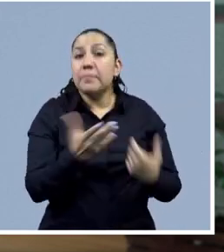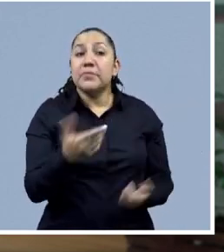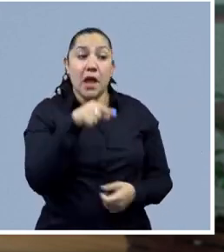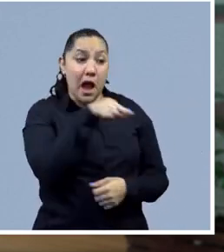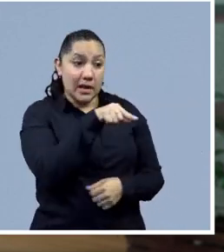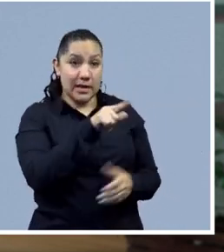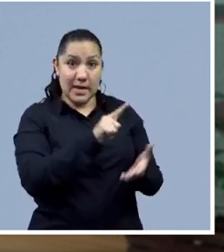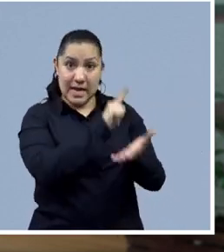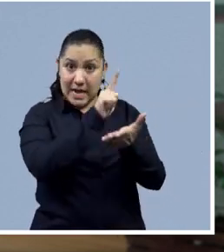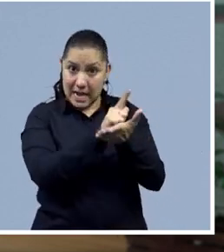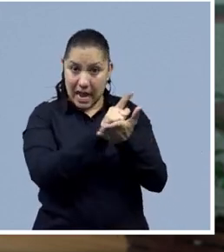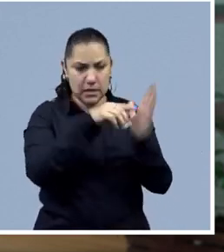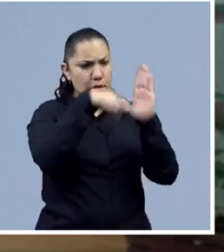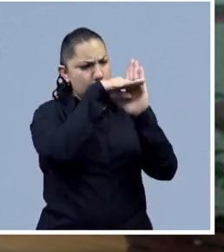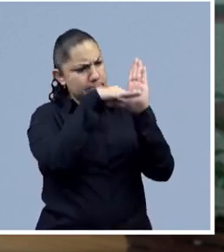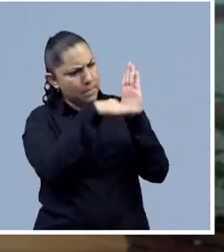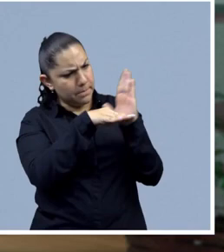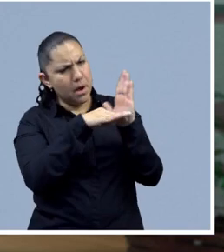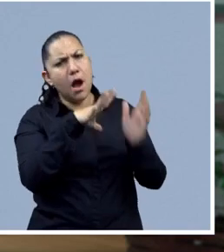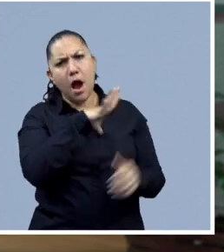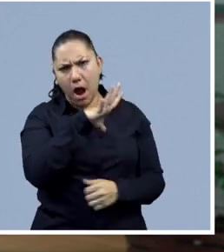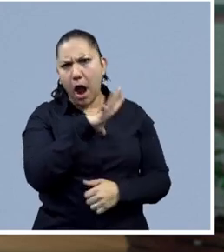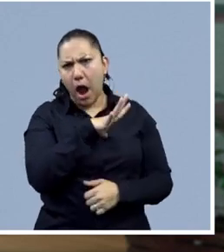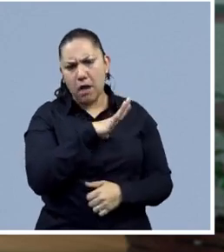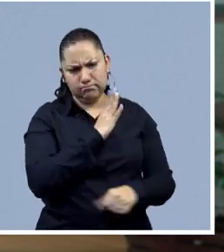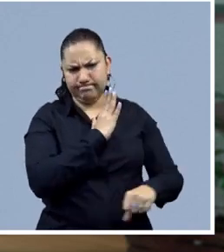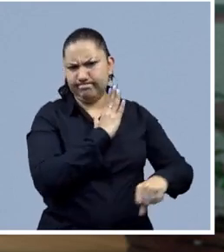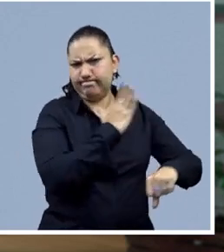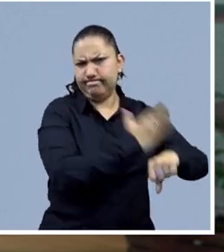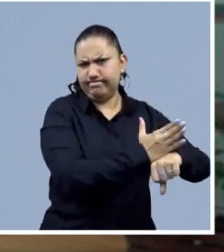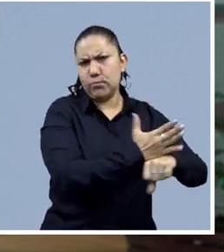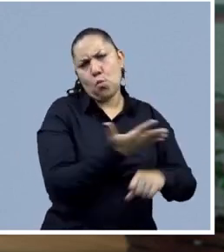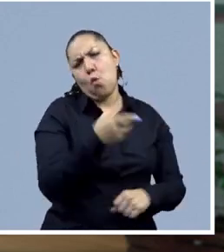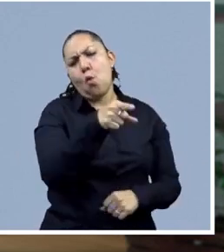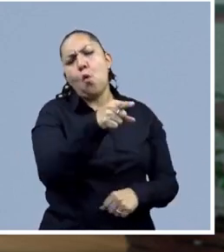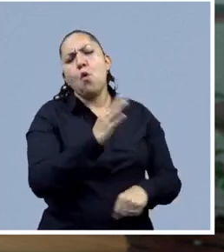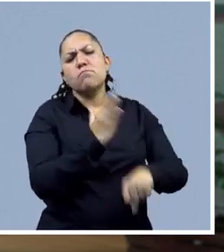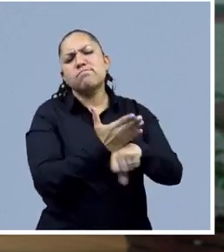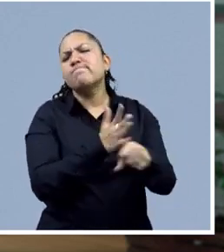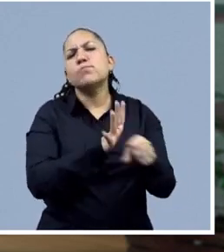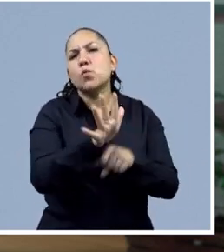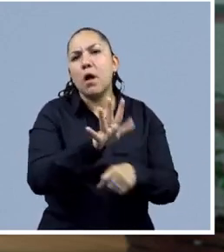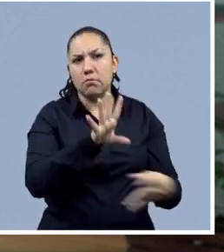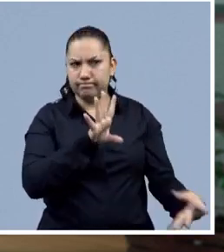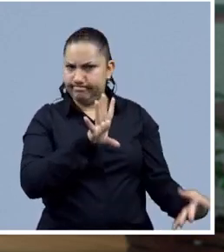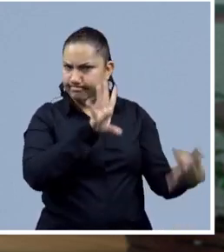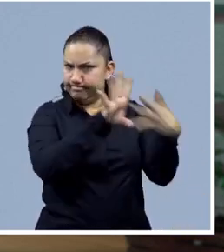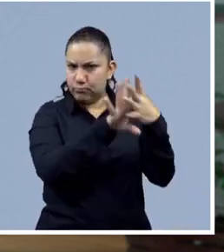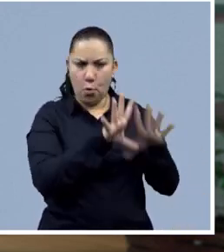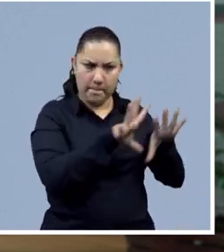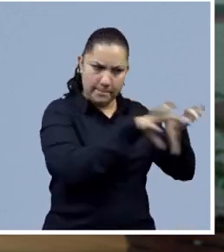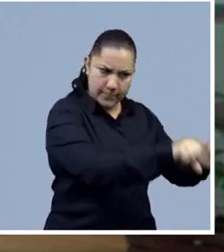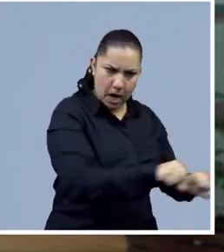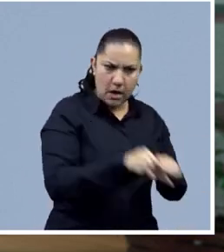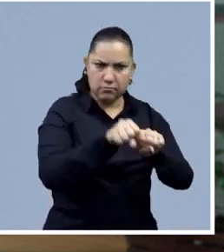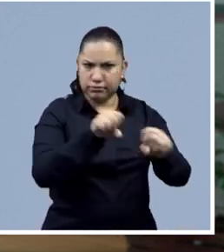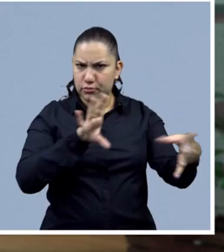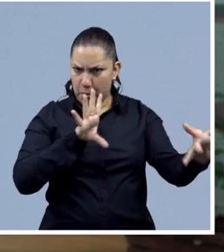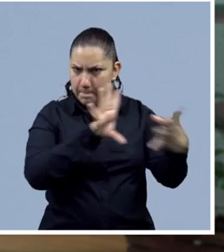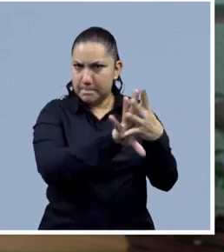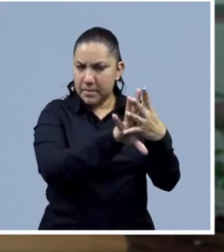nosotros leyes en las cuales tenemos sanciones o penas, además, de prisión, pues al final lo que hacemos o